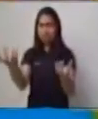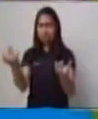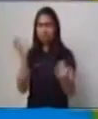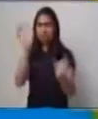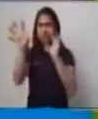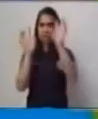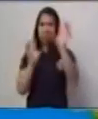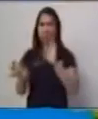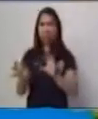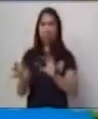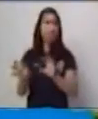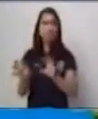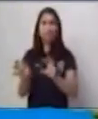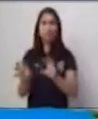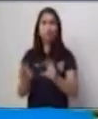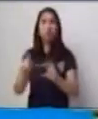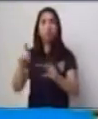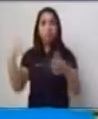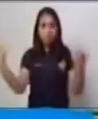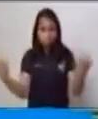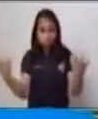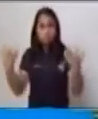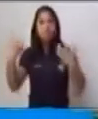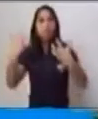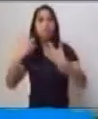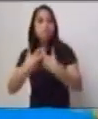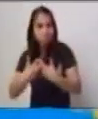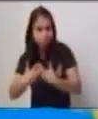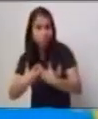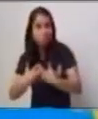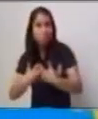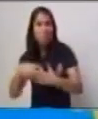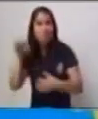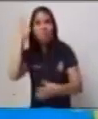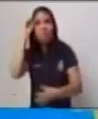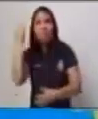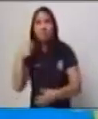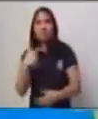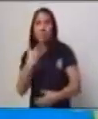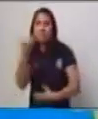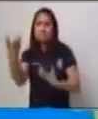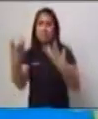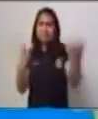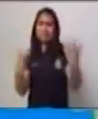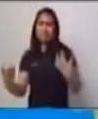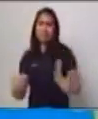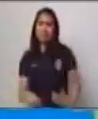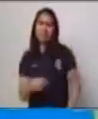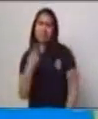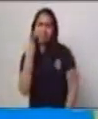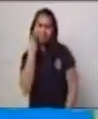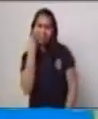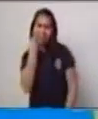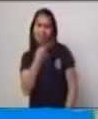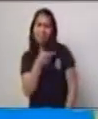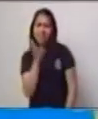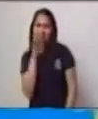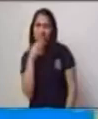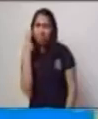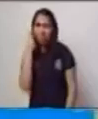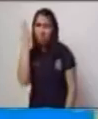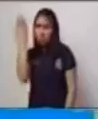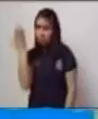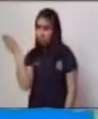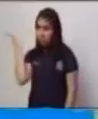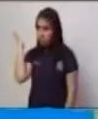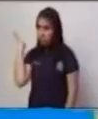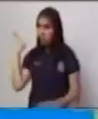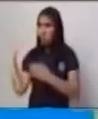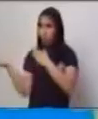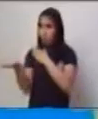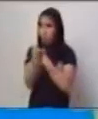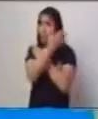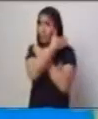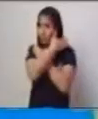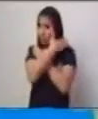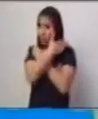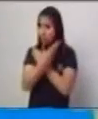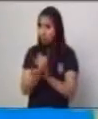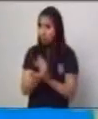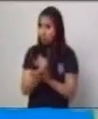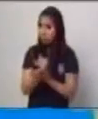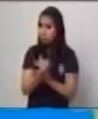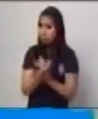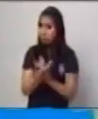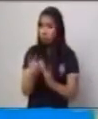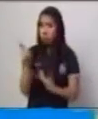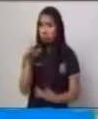llamativo, porque si se divide, entonces ya no va a ser atractivo, así como sucede con estos dos objetos. No tienen